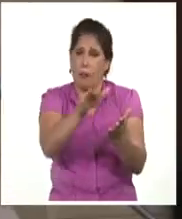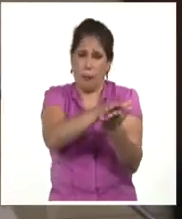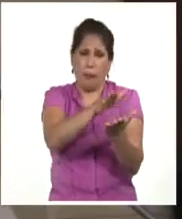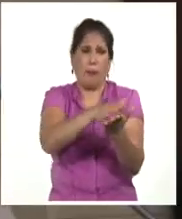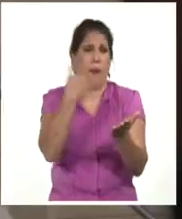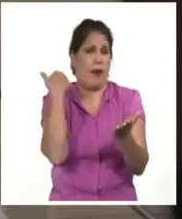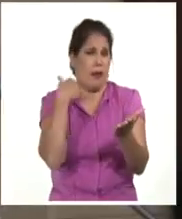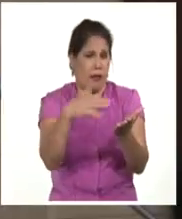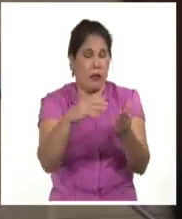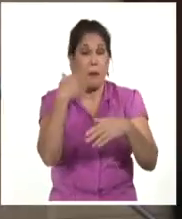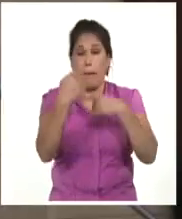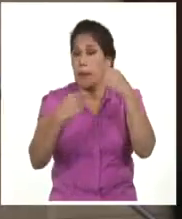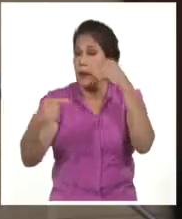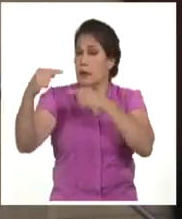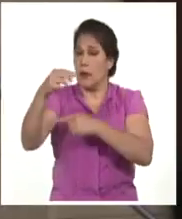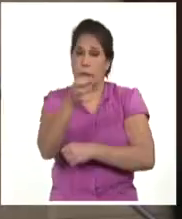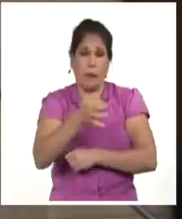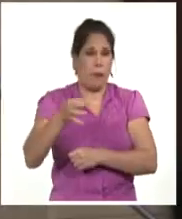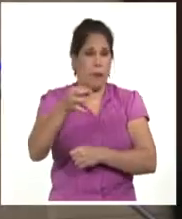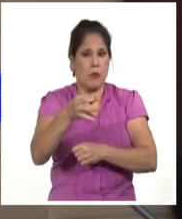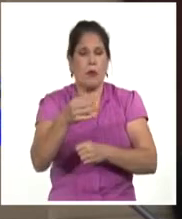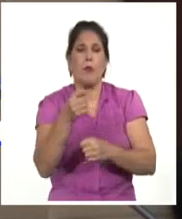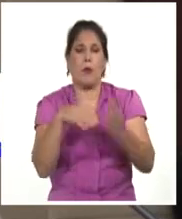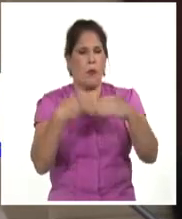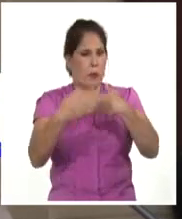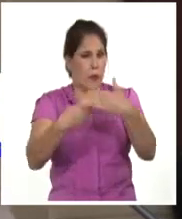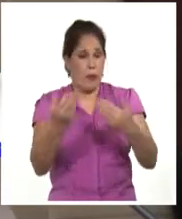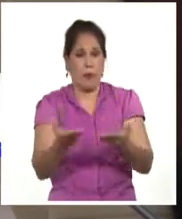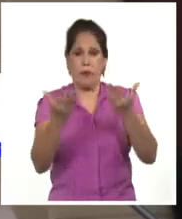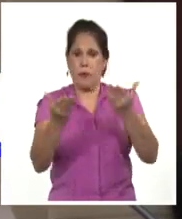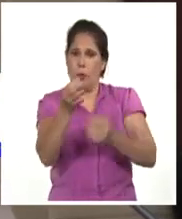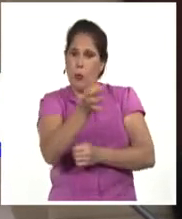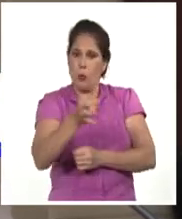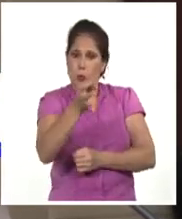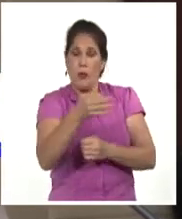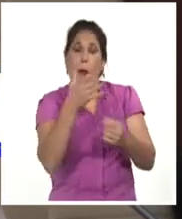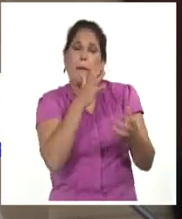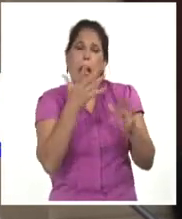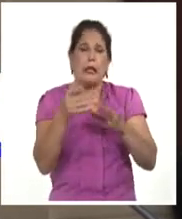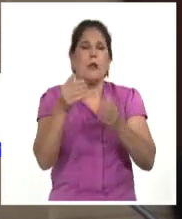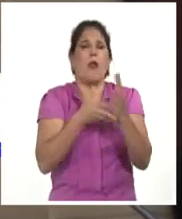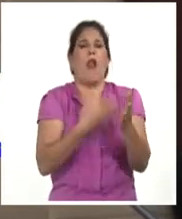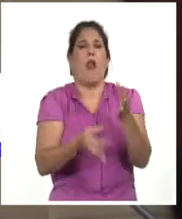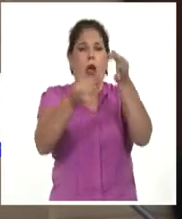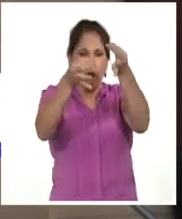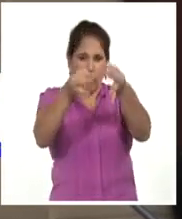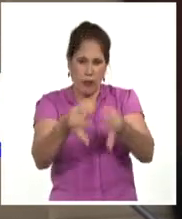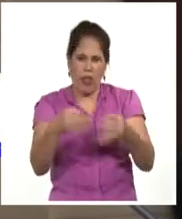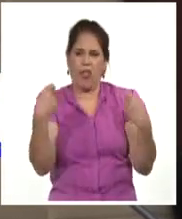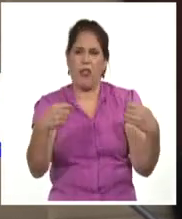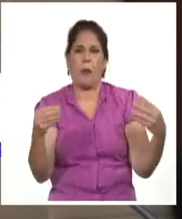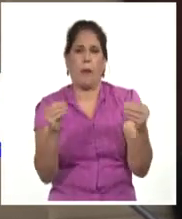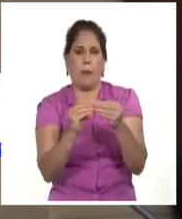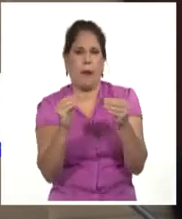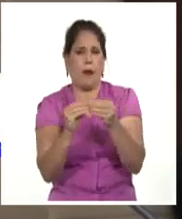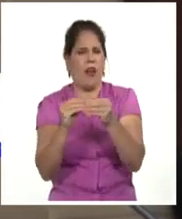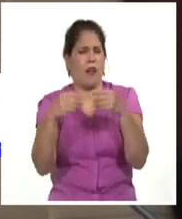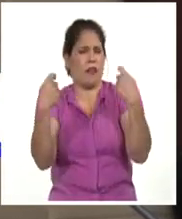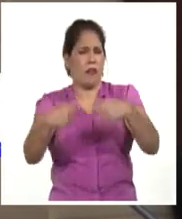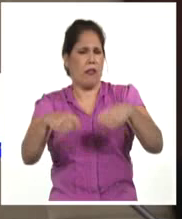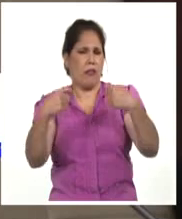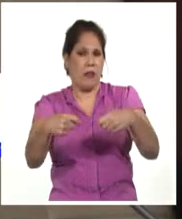que los principales problemas que tiene un municipio y las estrategias de desarrollo municipales se parezcan un poco más o estén en mayor